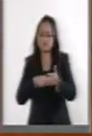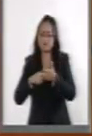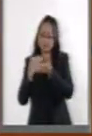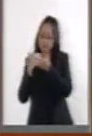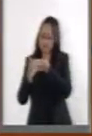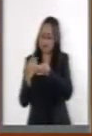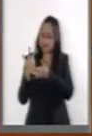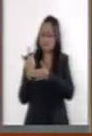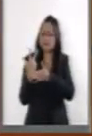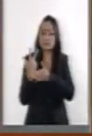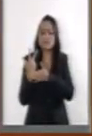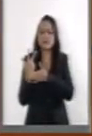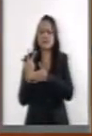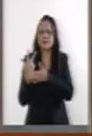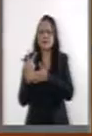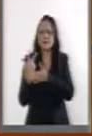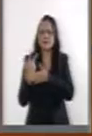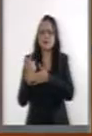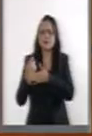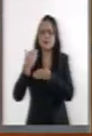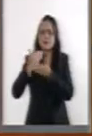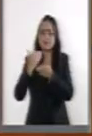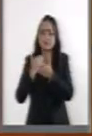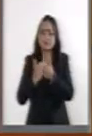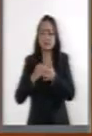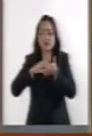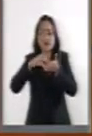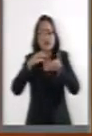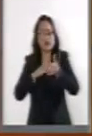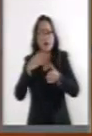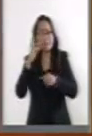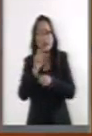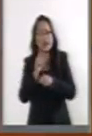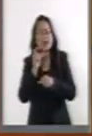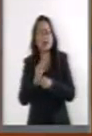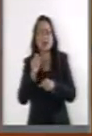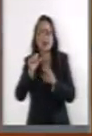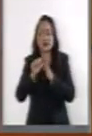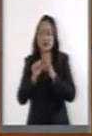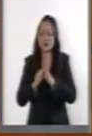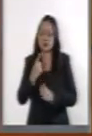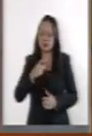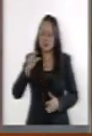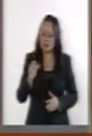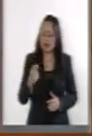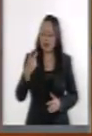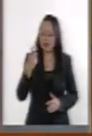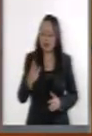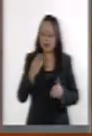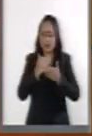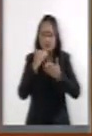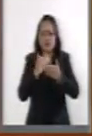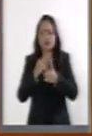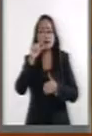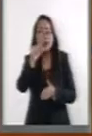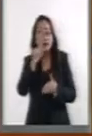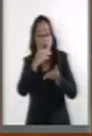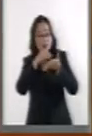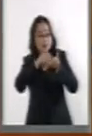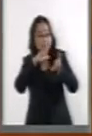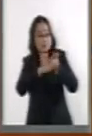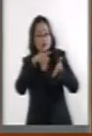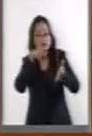del párrafo de la fracción 20 del artículo 123, apartado A, establece